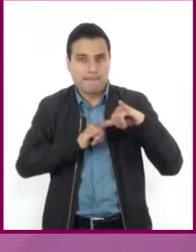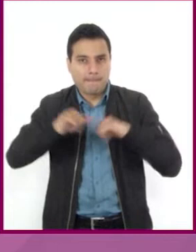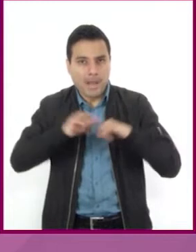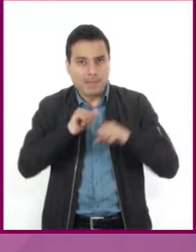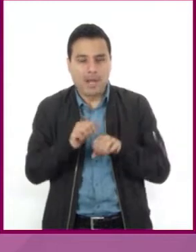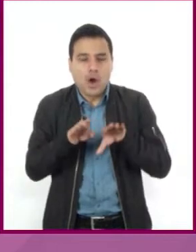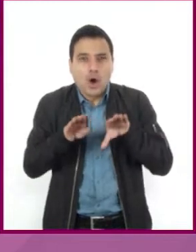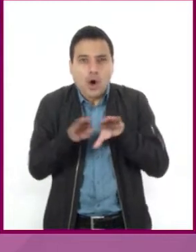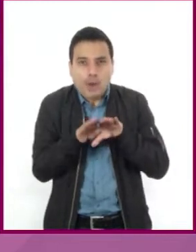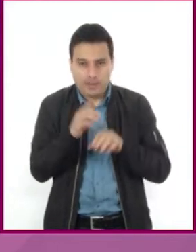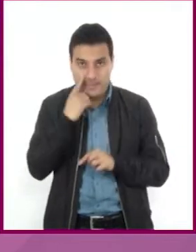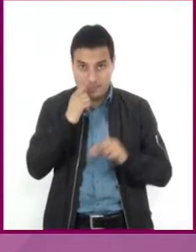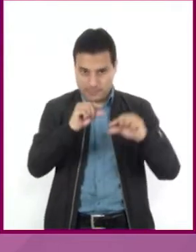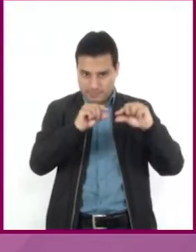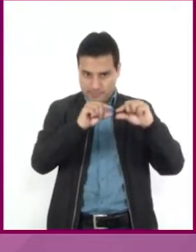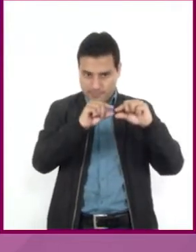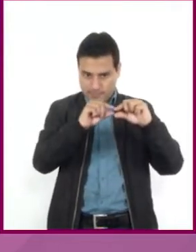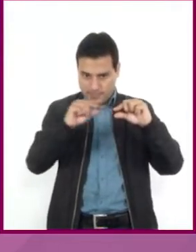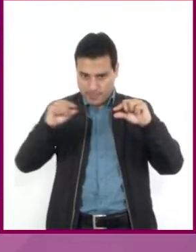graduada o segmentada.